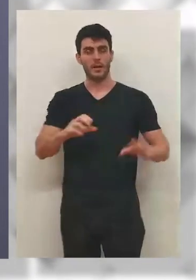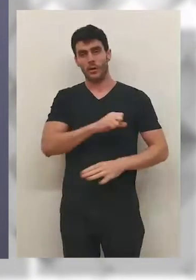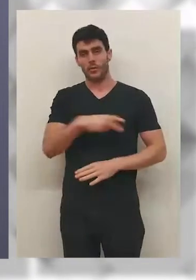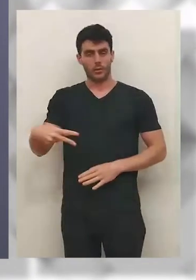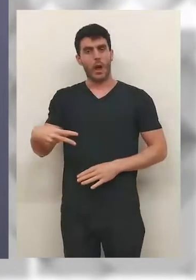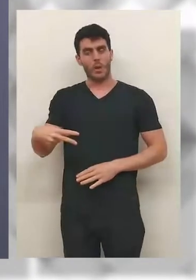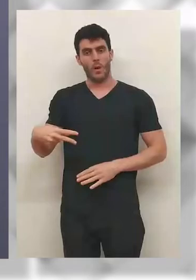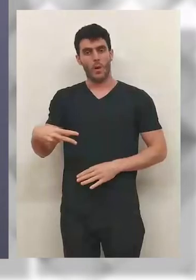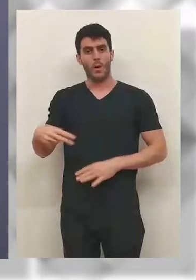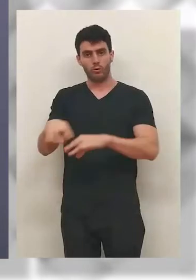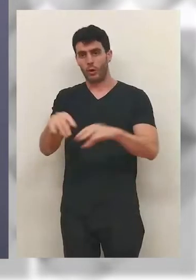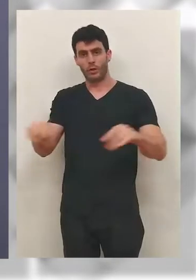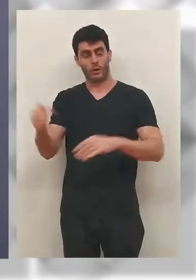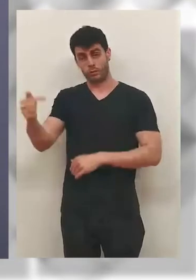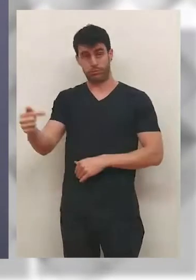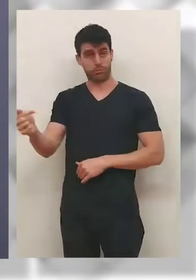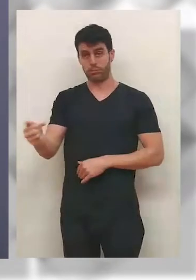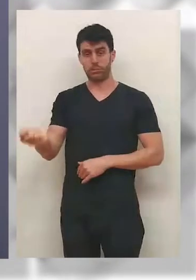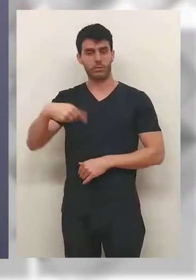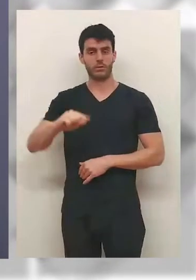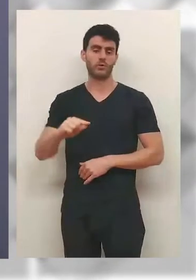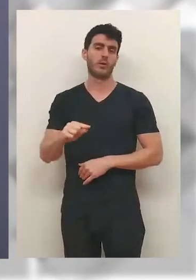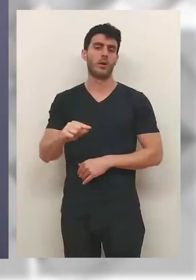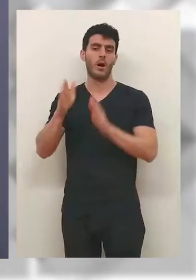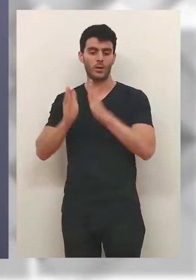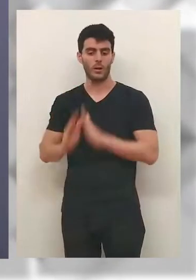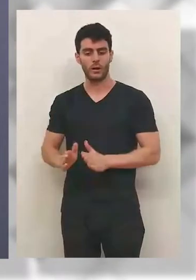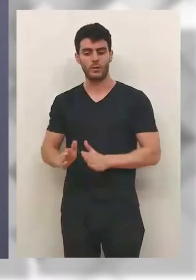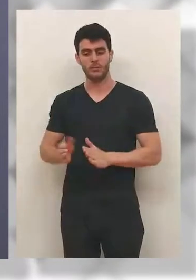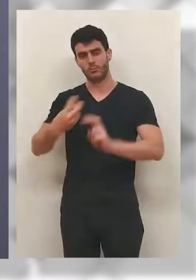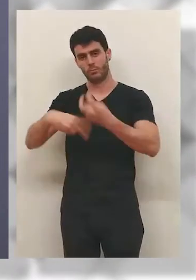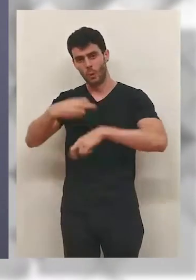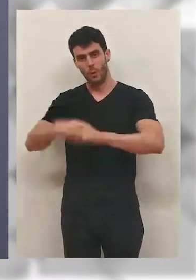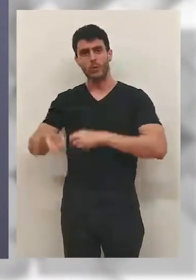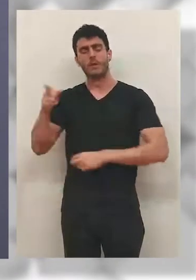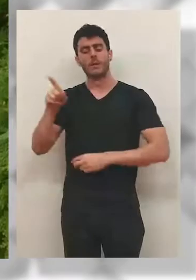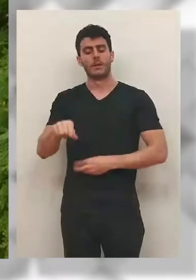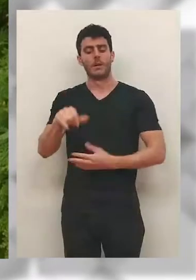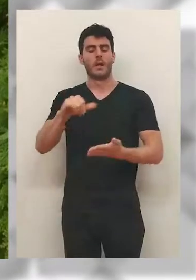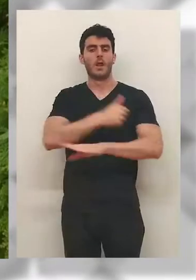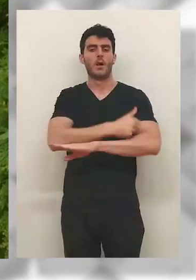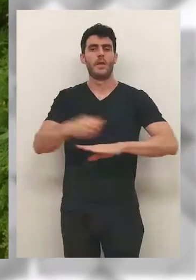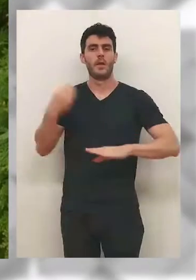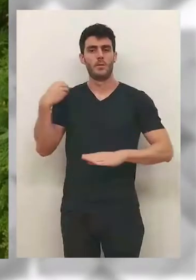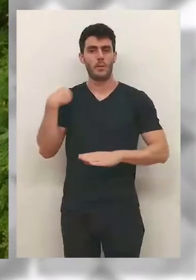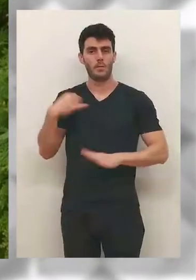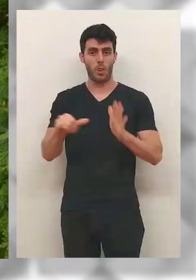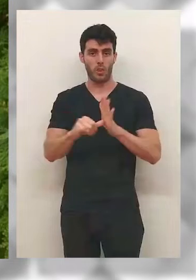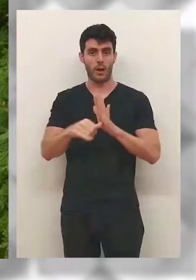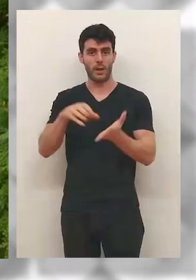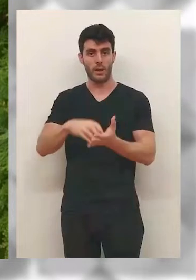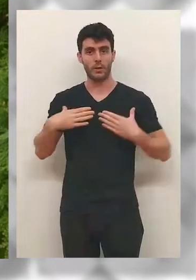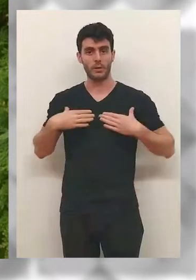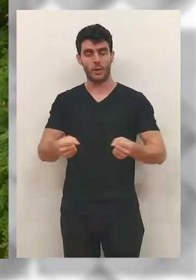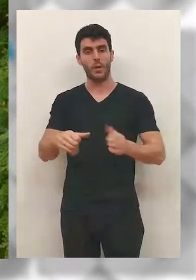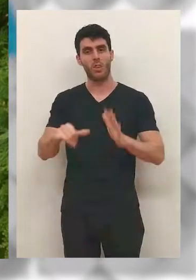y que están afectando negativamente a una parte del territorio, consigamos corregirlo y ponerlas al día y acercar a esos